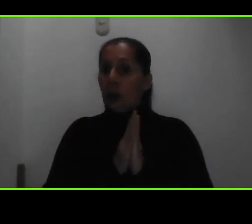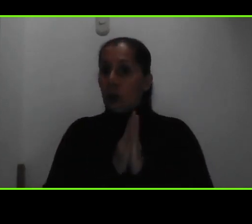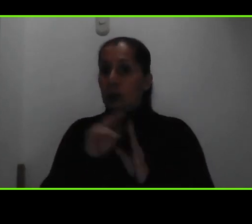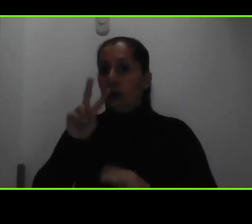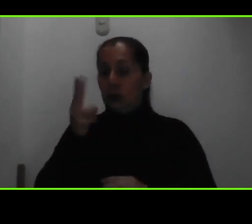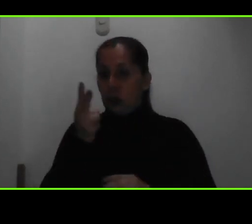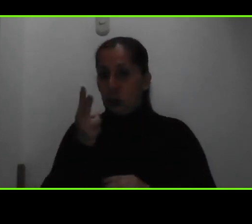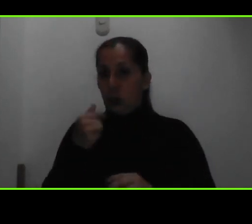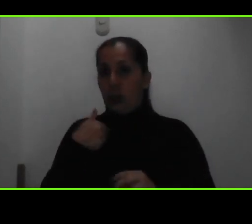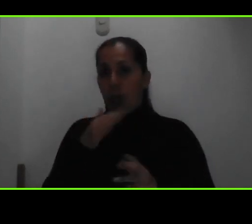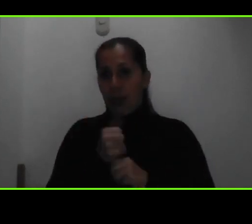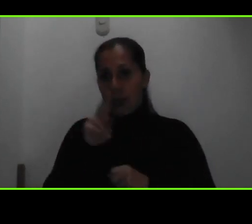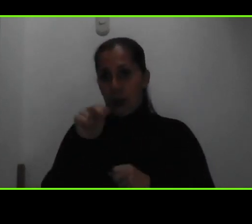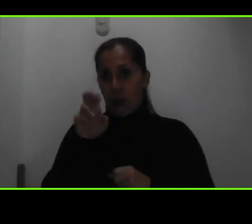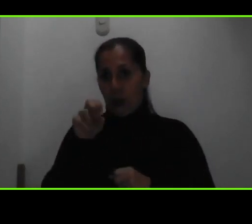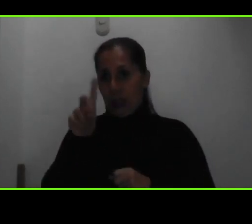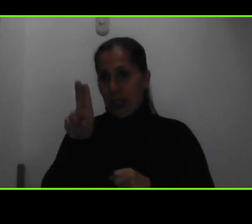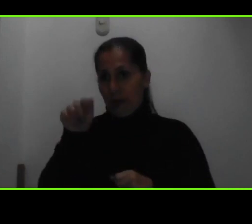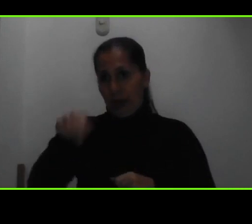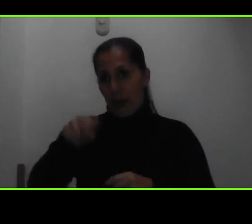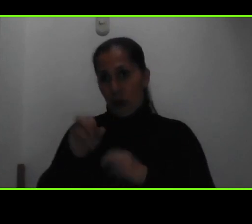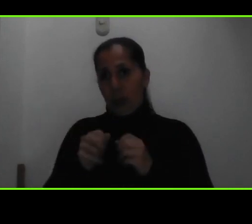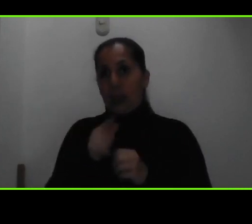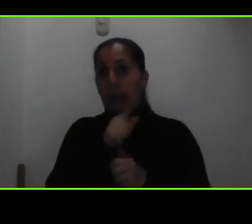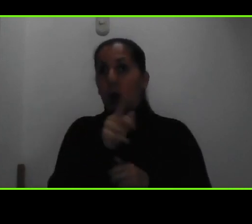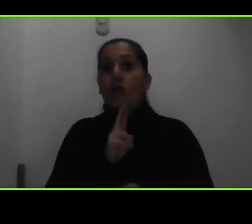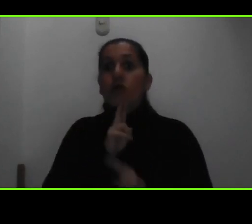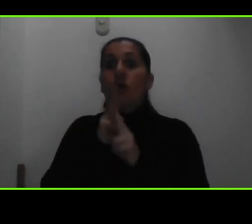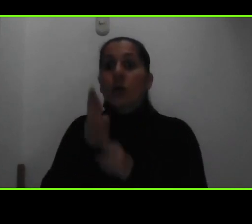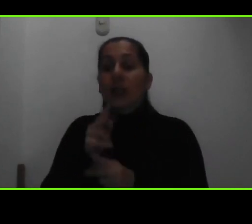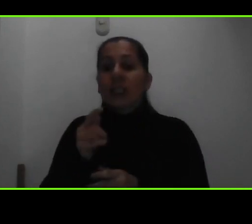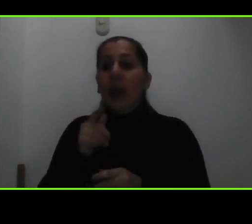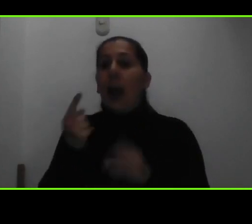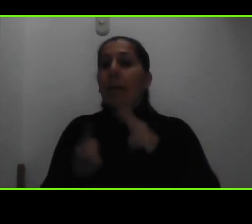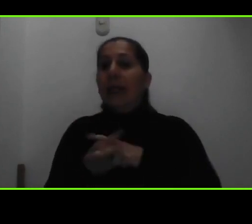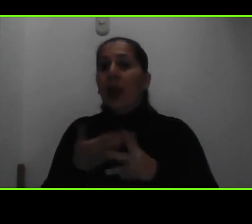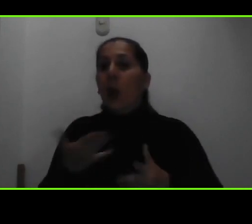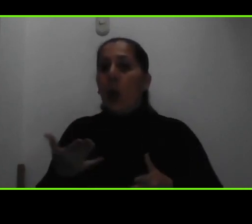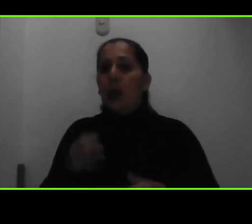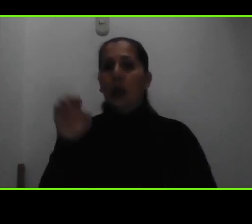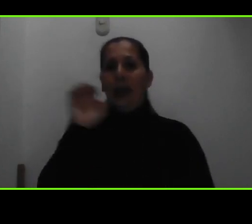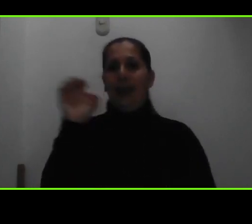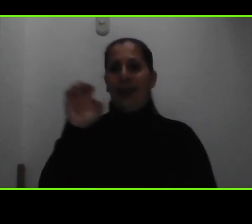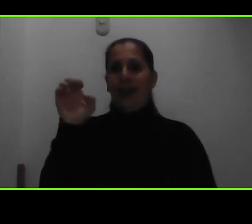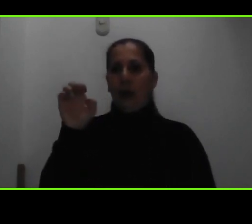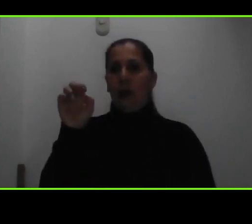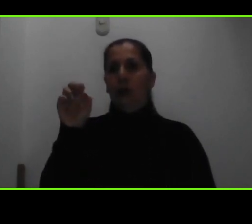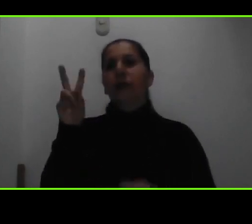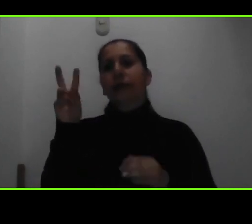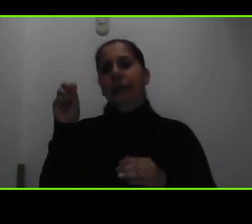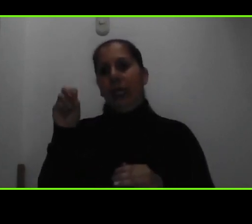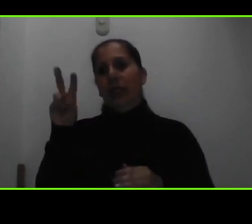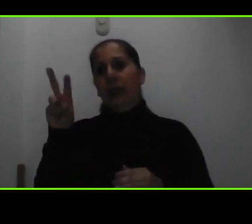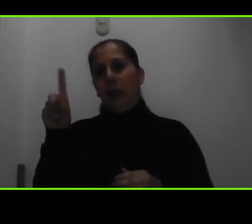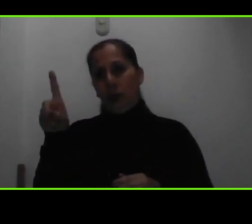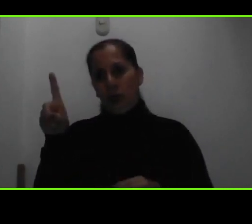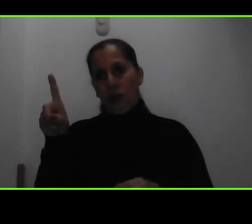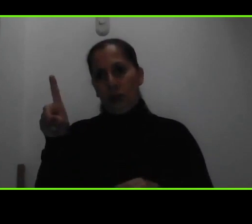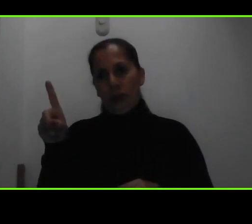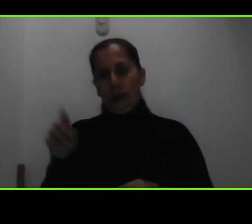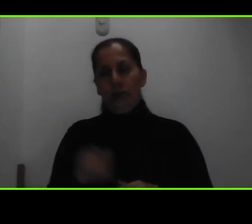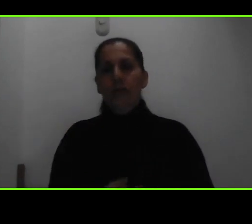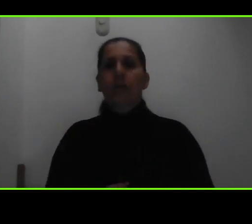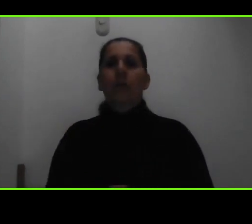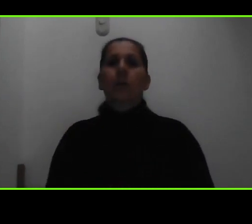y su resultado es para enero 2021 muy importante la pregunta que nos hacen lo